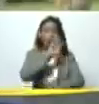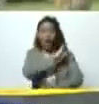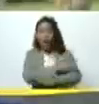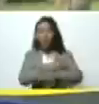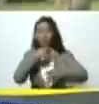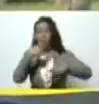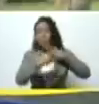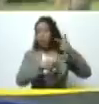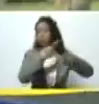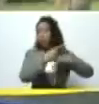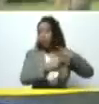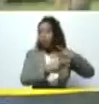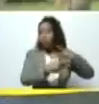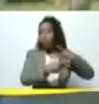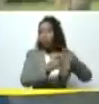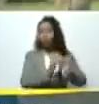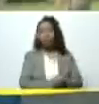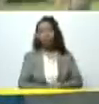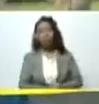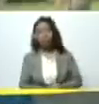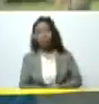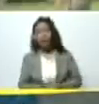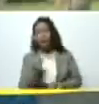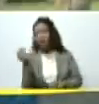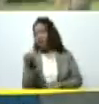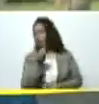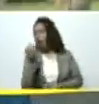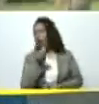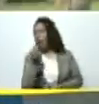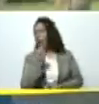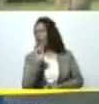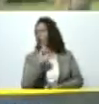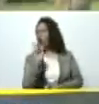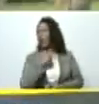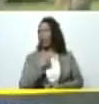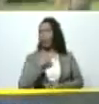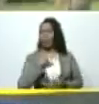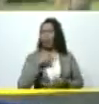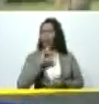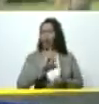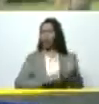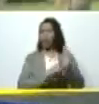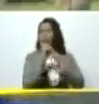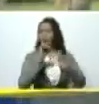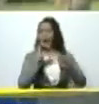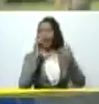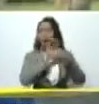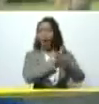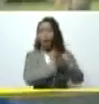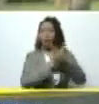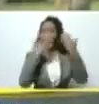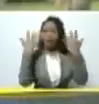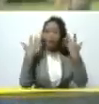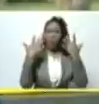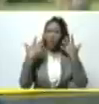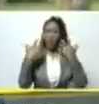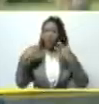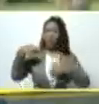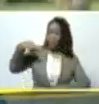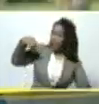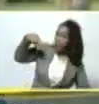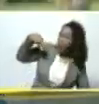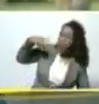productivas es como que uno no desarrollara las fuerzas de las manos de los brazos de las piernas